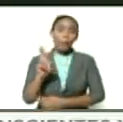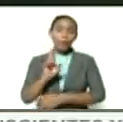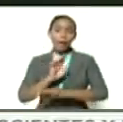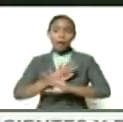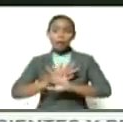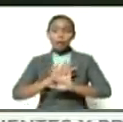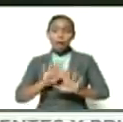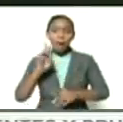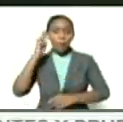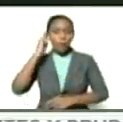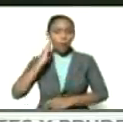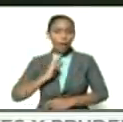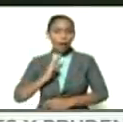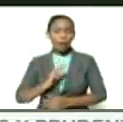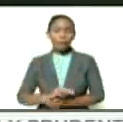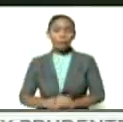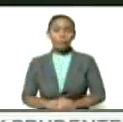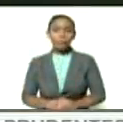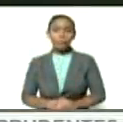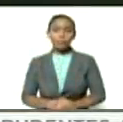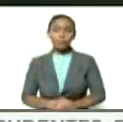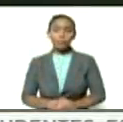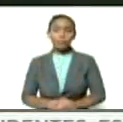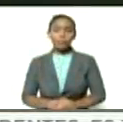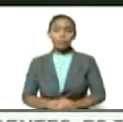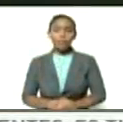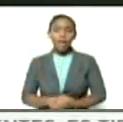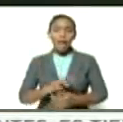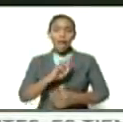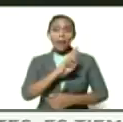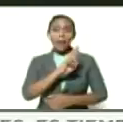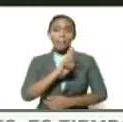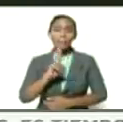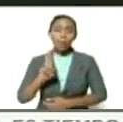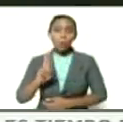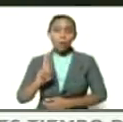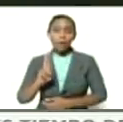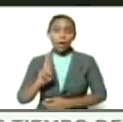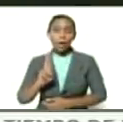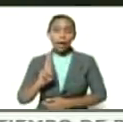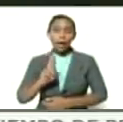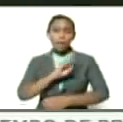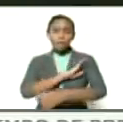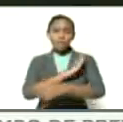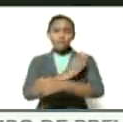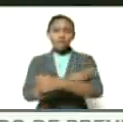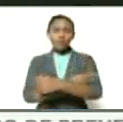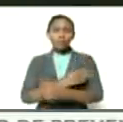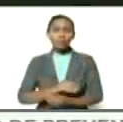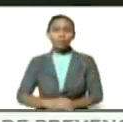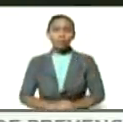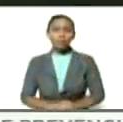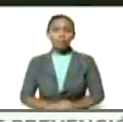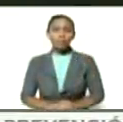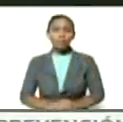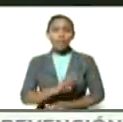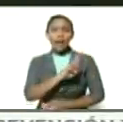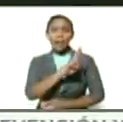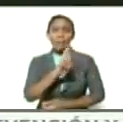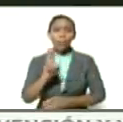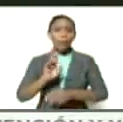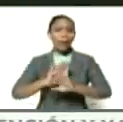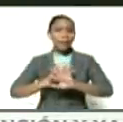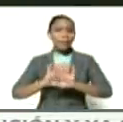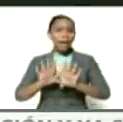bolivariana la república potencia la república ya